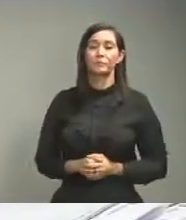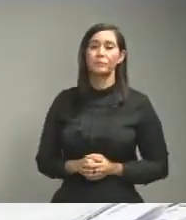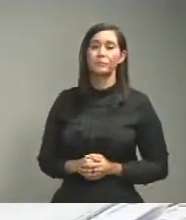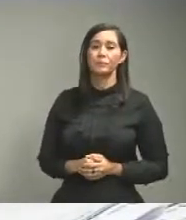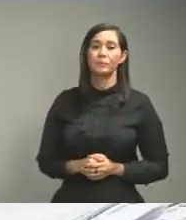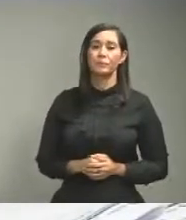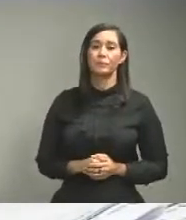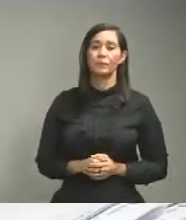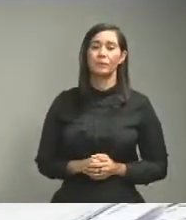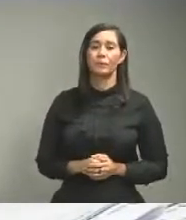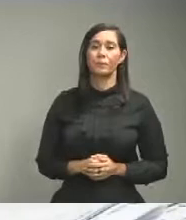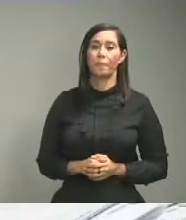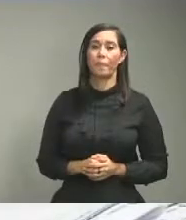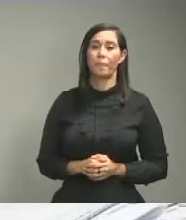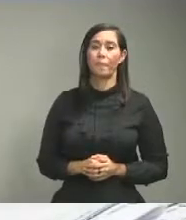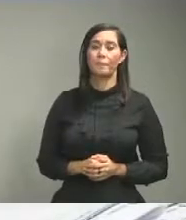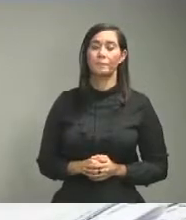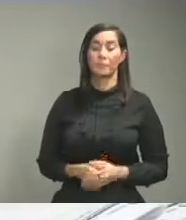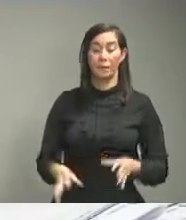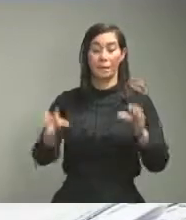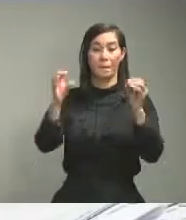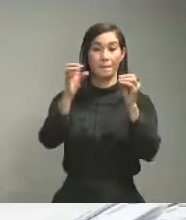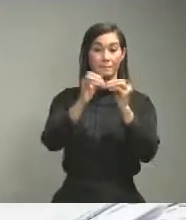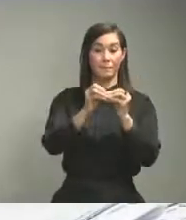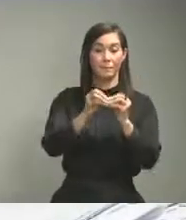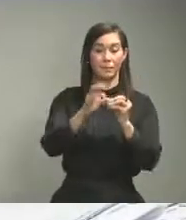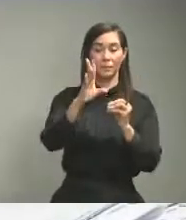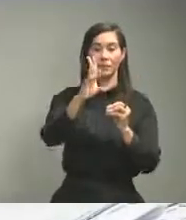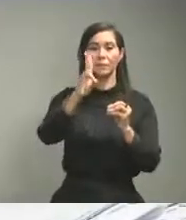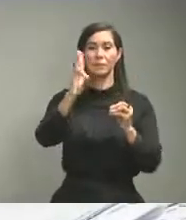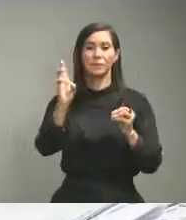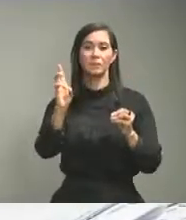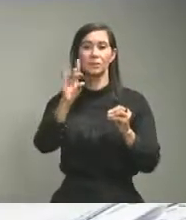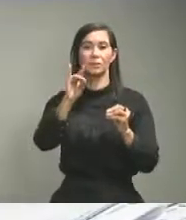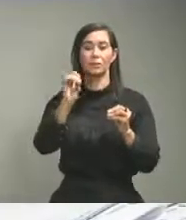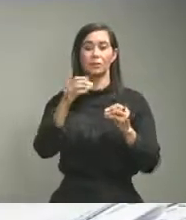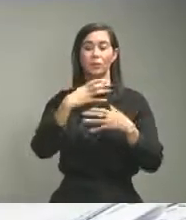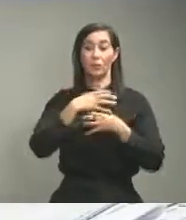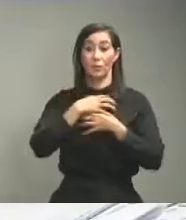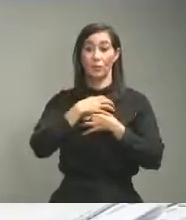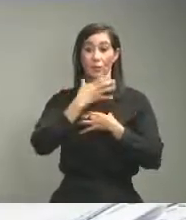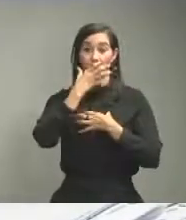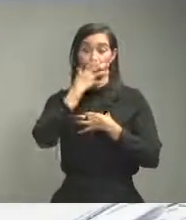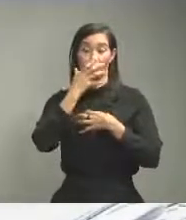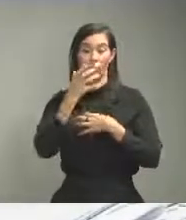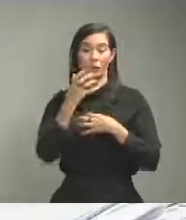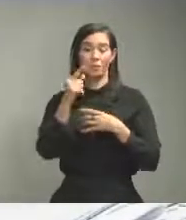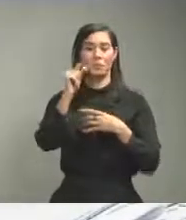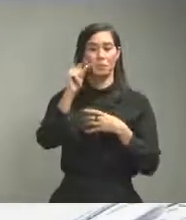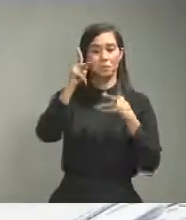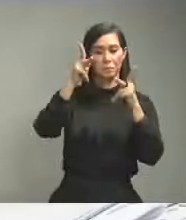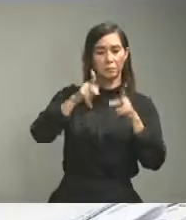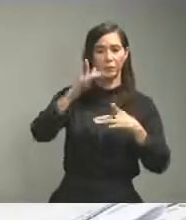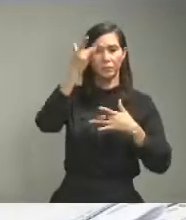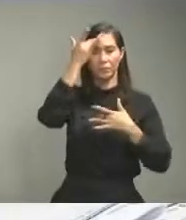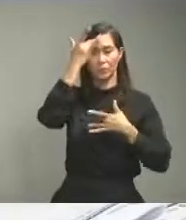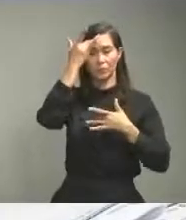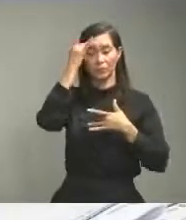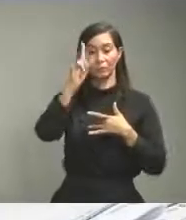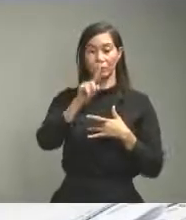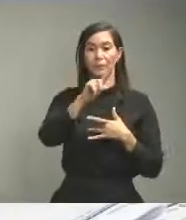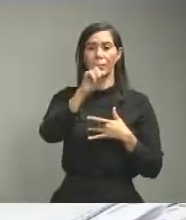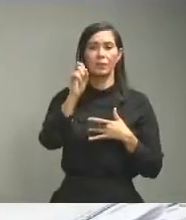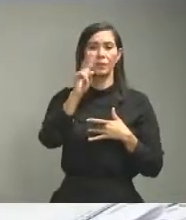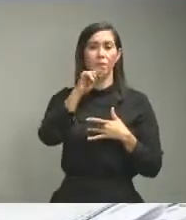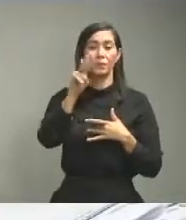elevar la disponibilidad a más de 700 u 800 y solamente estamos teniendo demanda en UCI en este momento